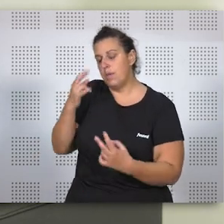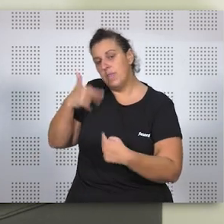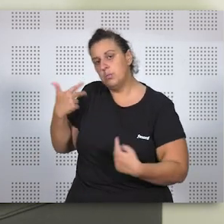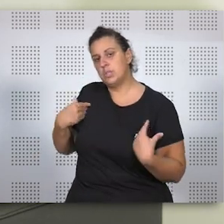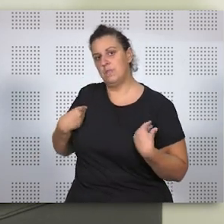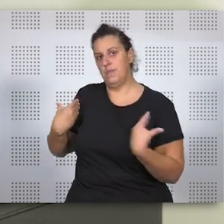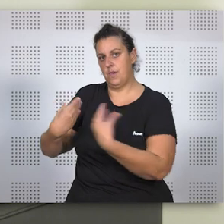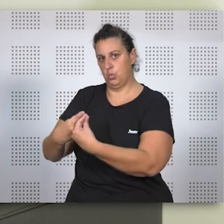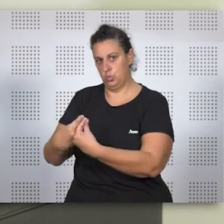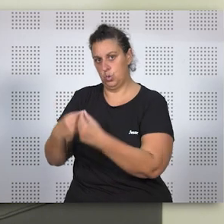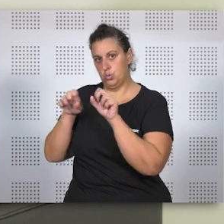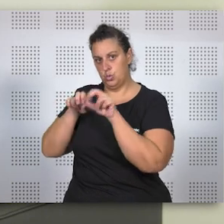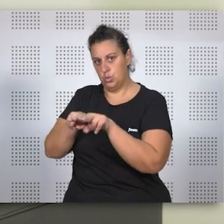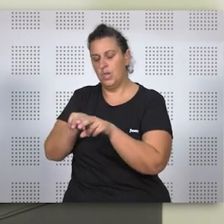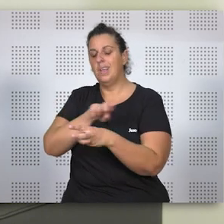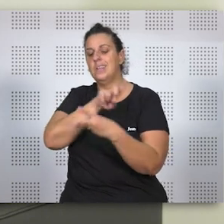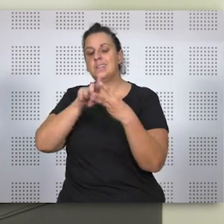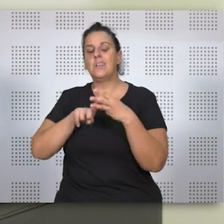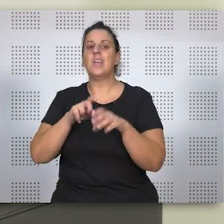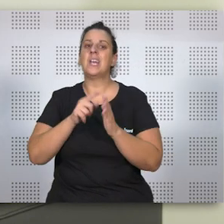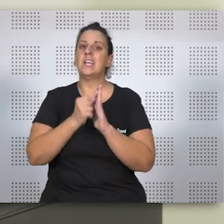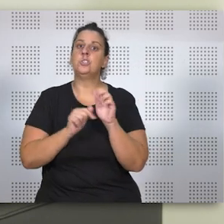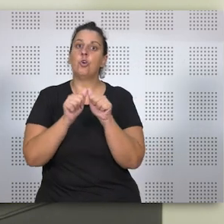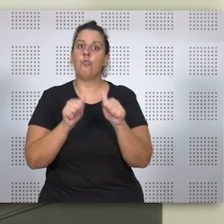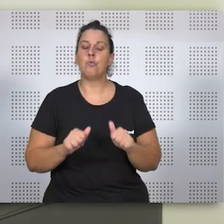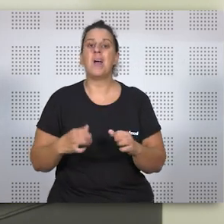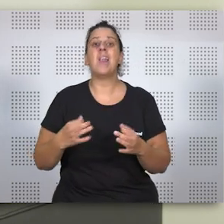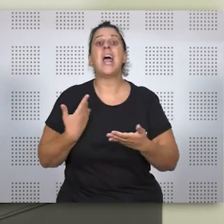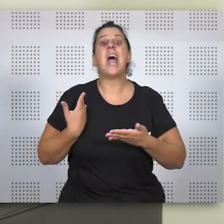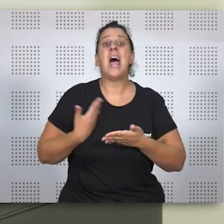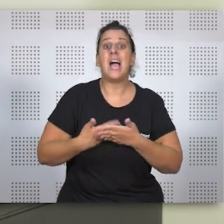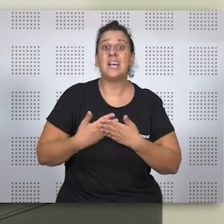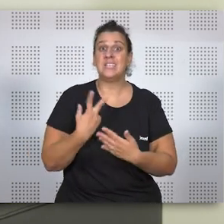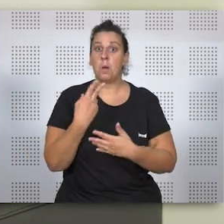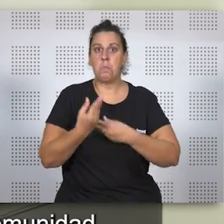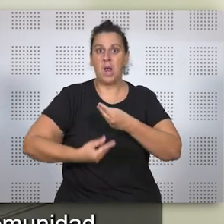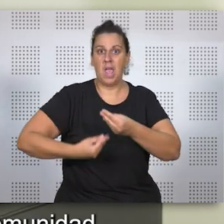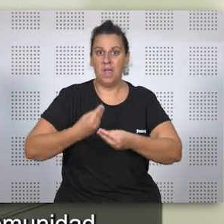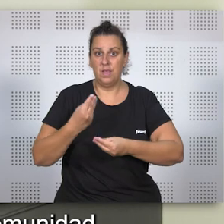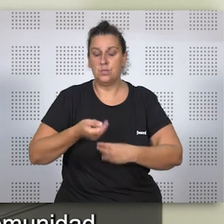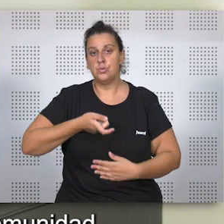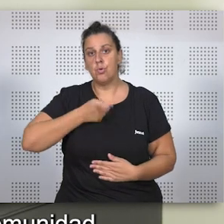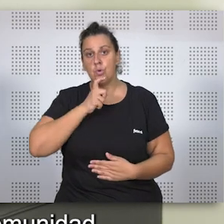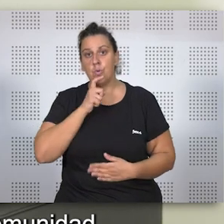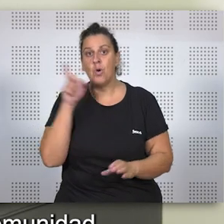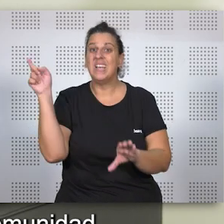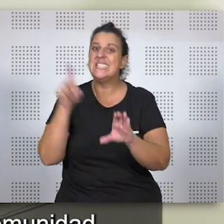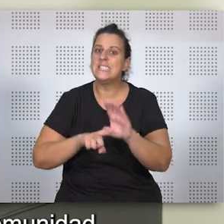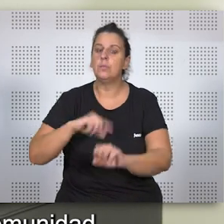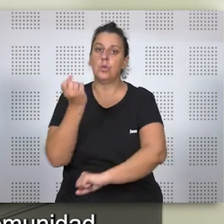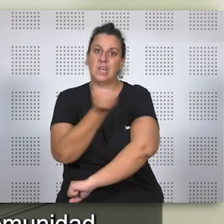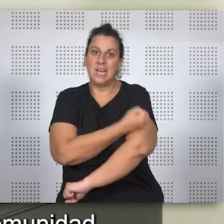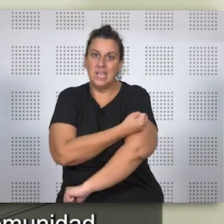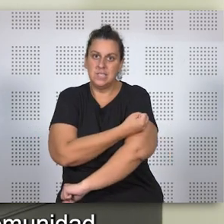Y tercer requisito, un requisito además formal, tienes que acreditar la existencia de esa pareja de hecho, mediante la inscripción en el